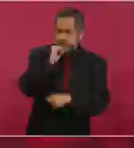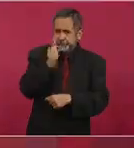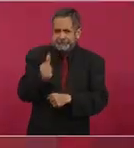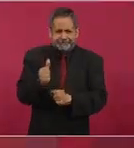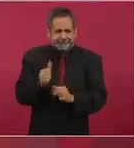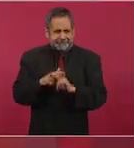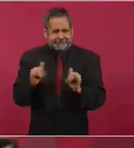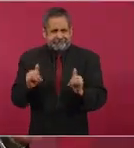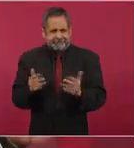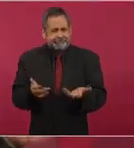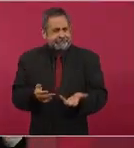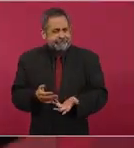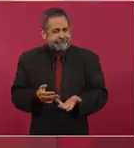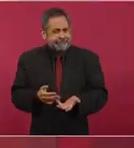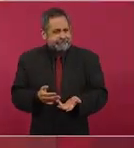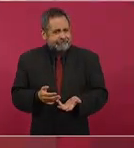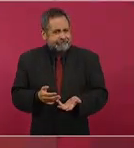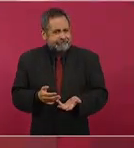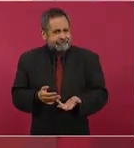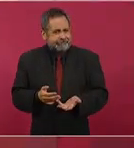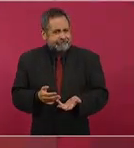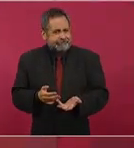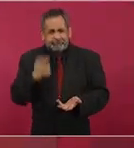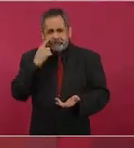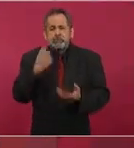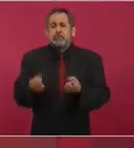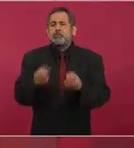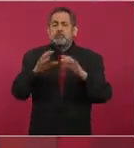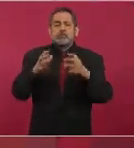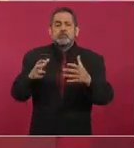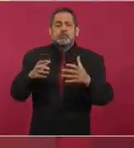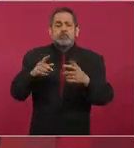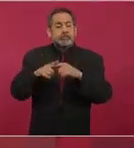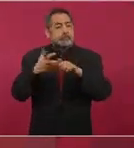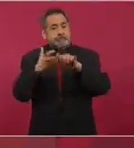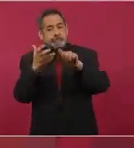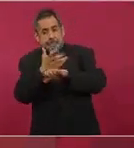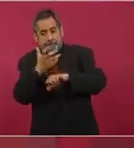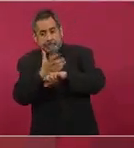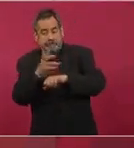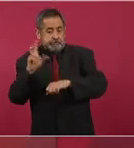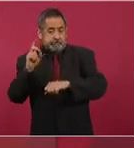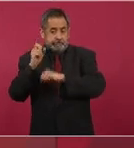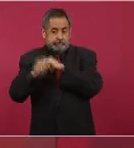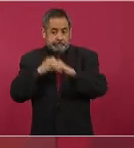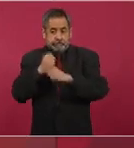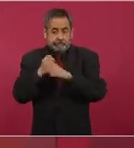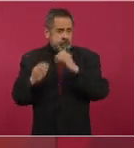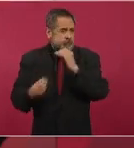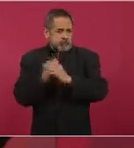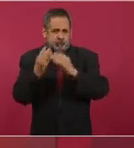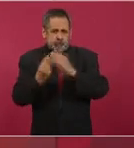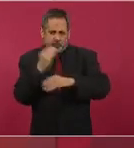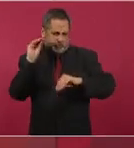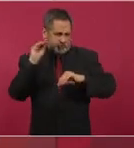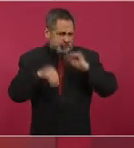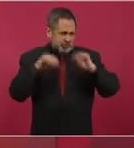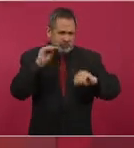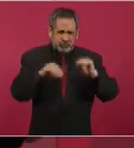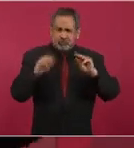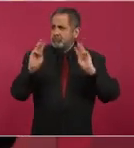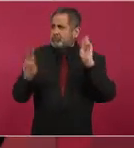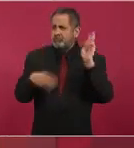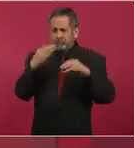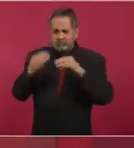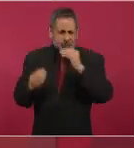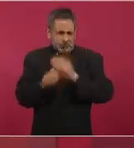es cosa de ver cuántas hicieron en 30 años en Estados Unidos o en el mundo en todos